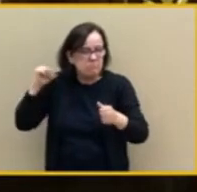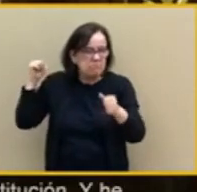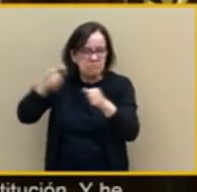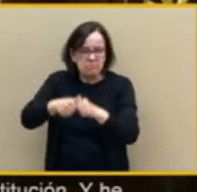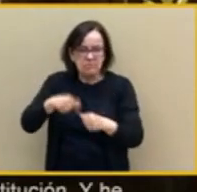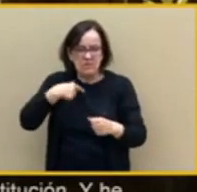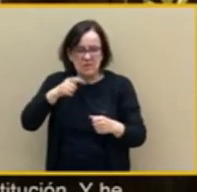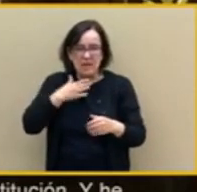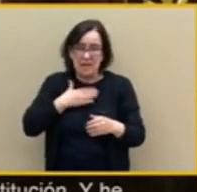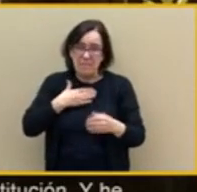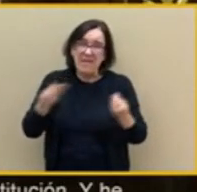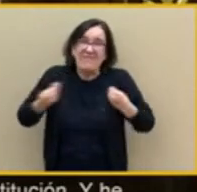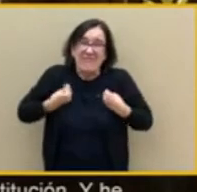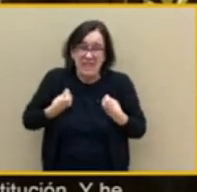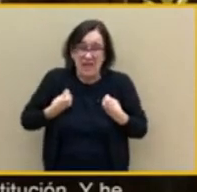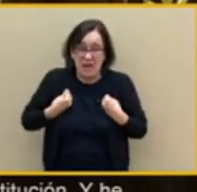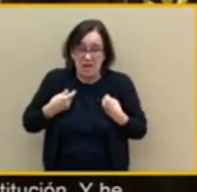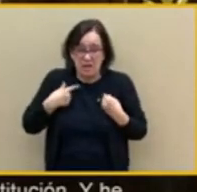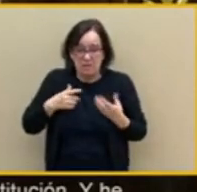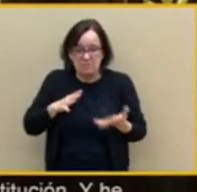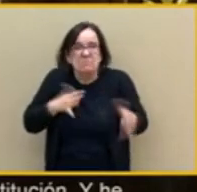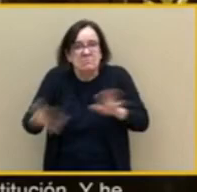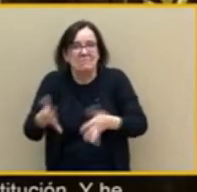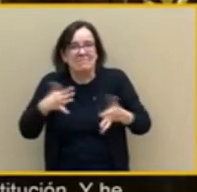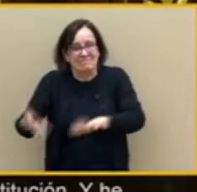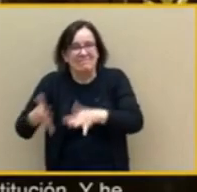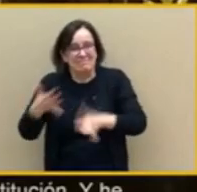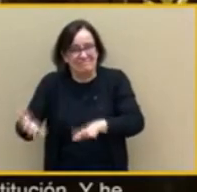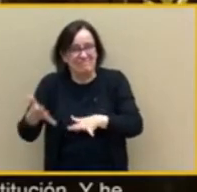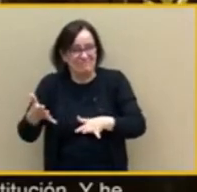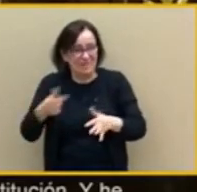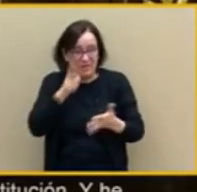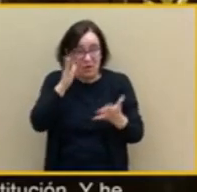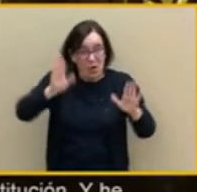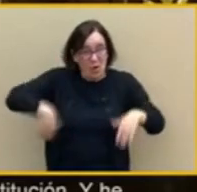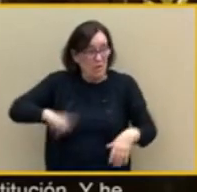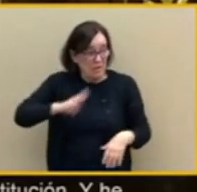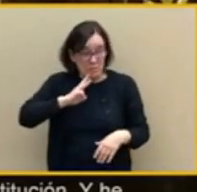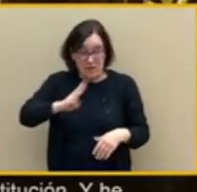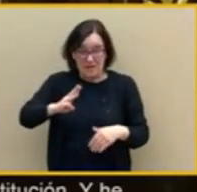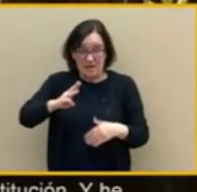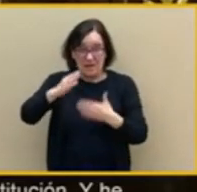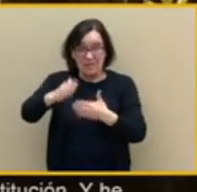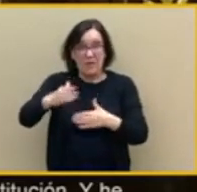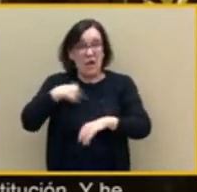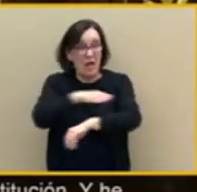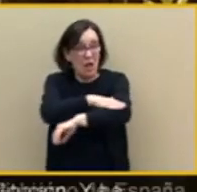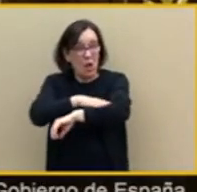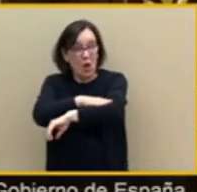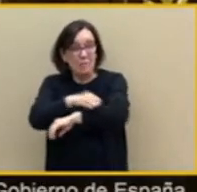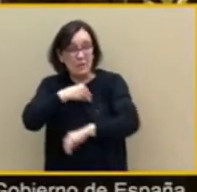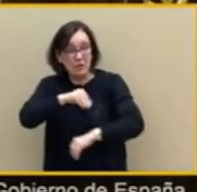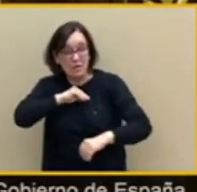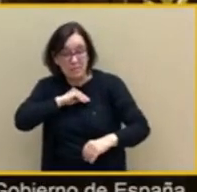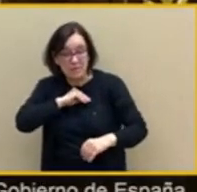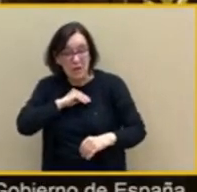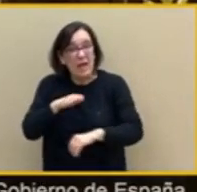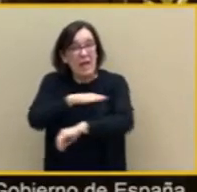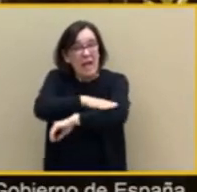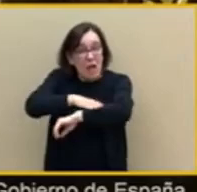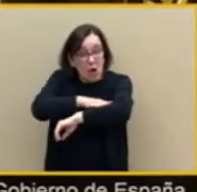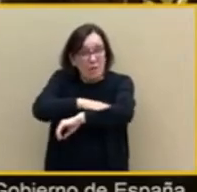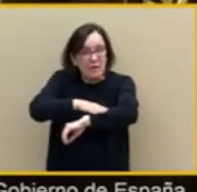En los últimos tres años, desde el Gobierno de España, el Gobierno de España lleva trabajando por ensanchar la